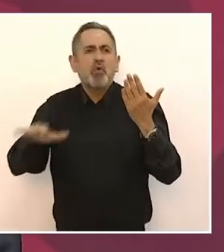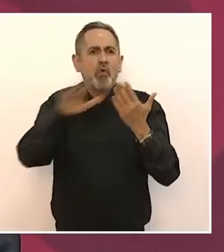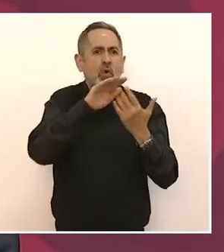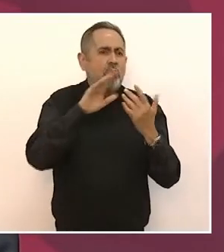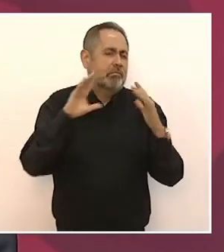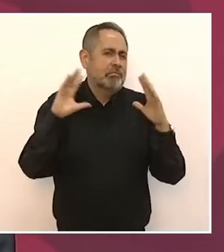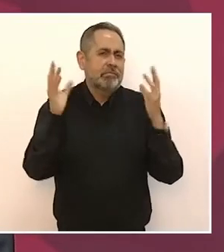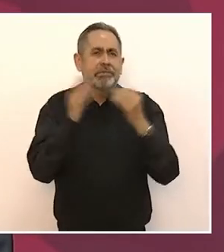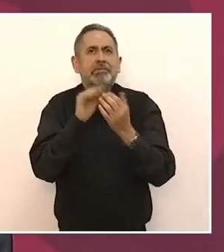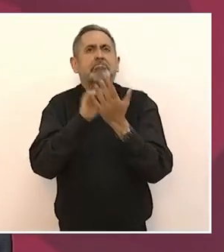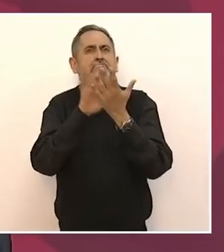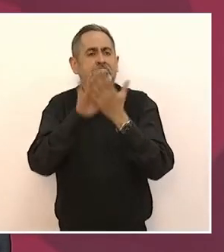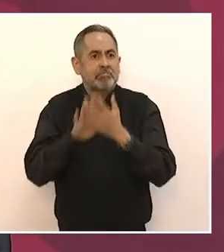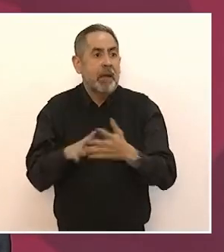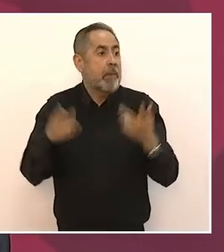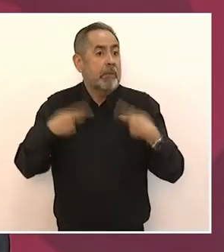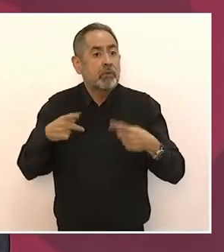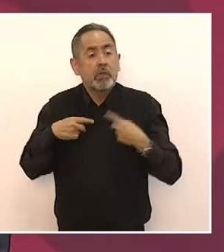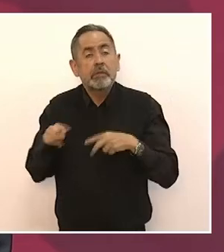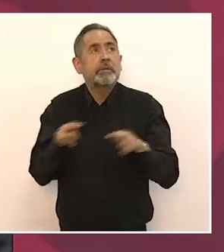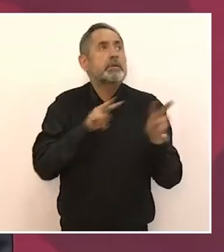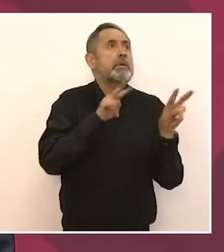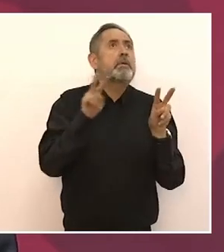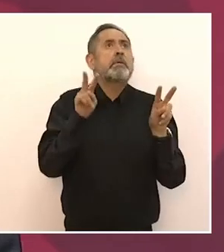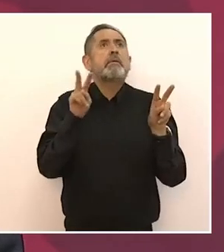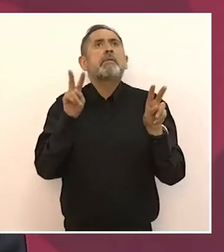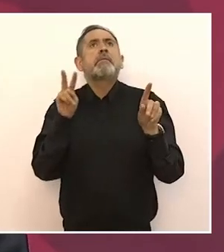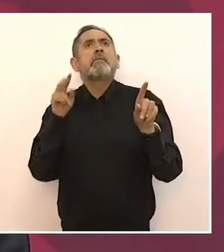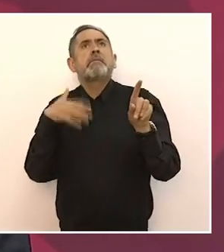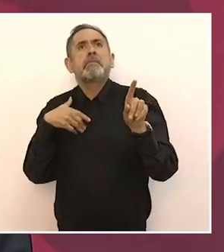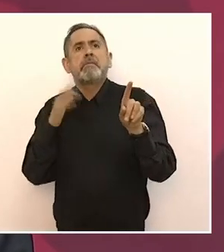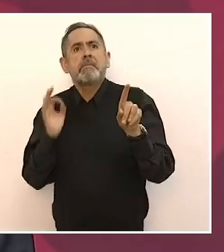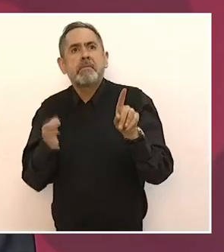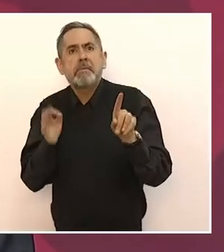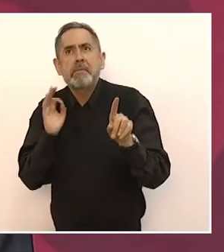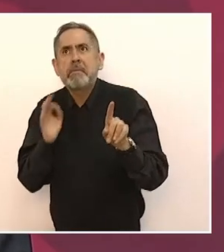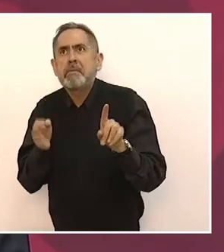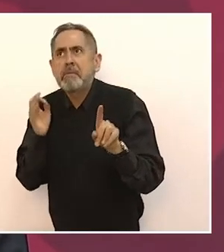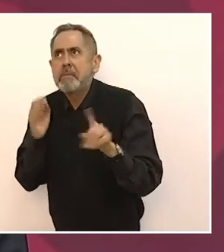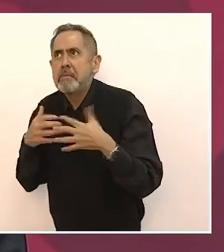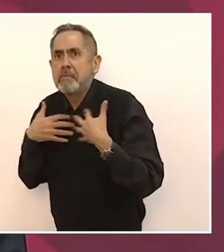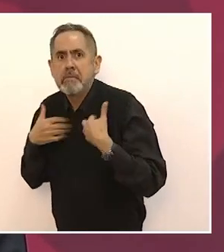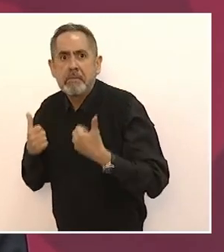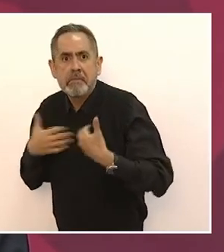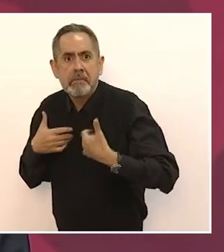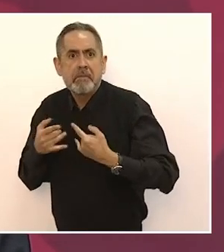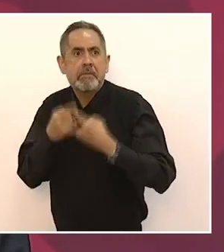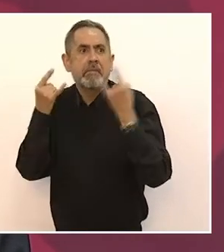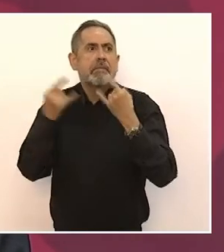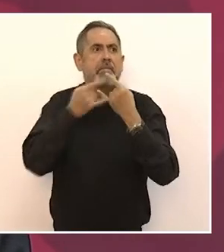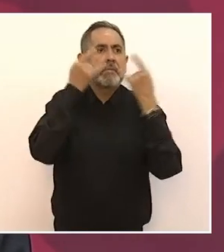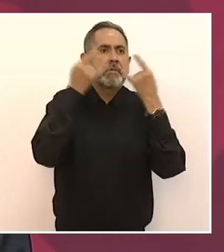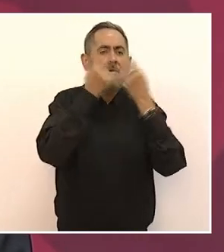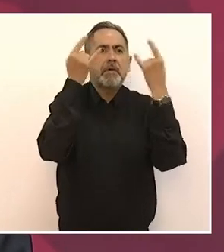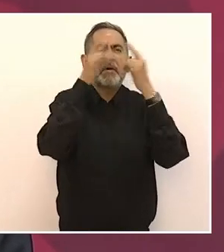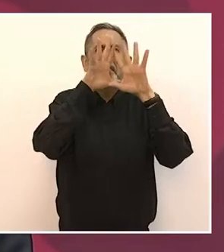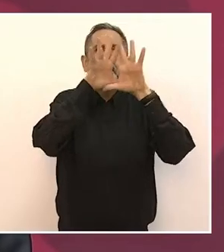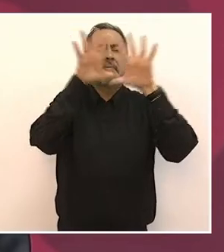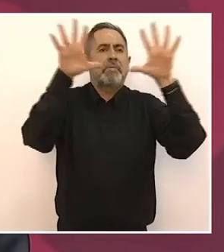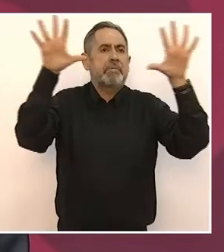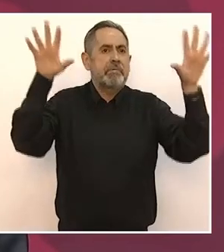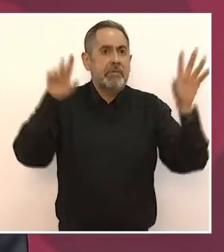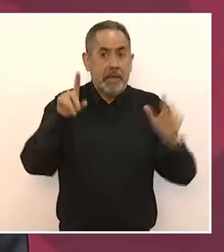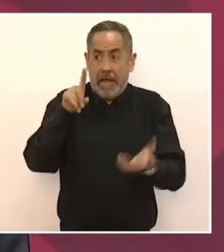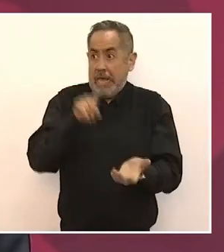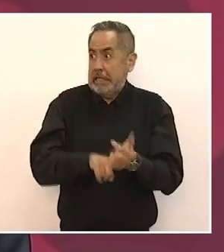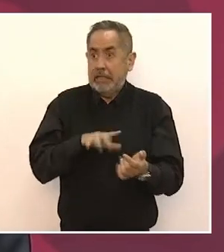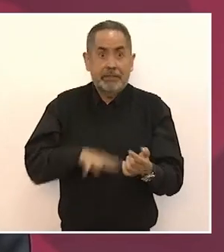expresó en los murales que se pintan en el